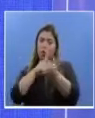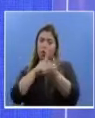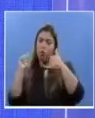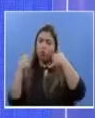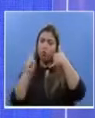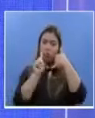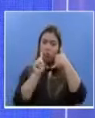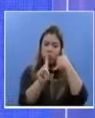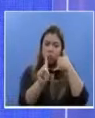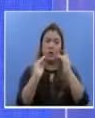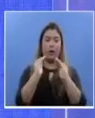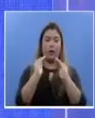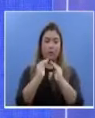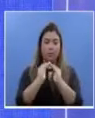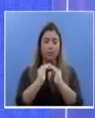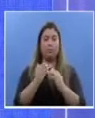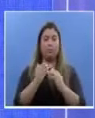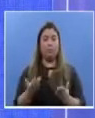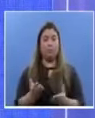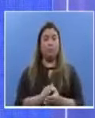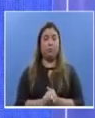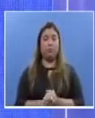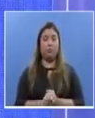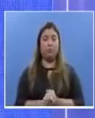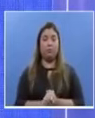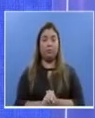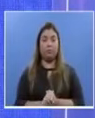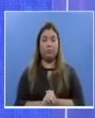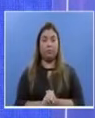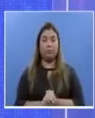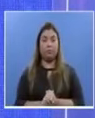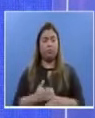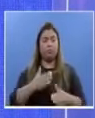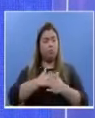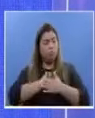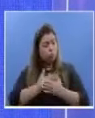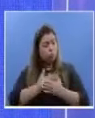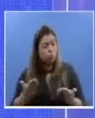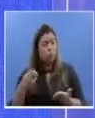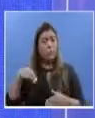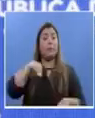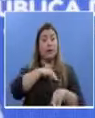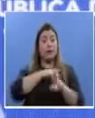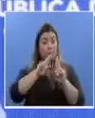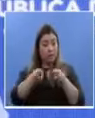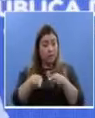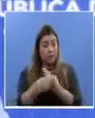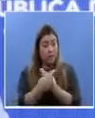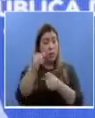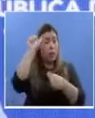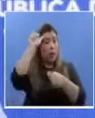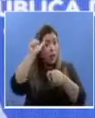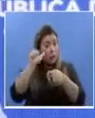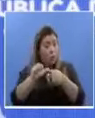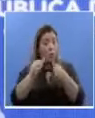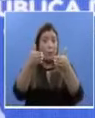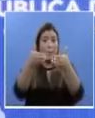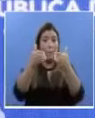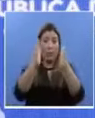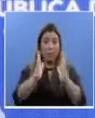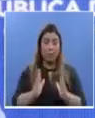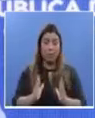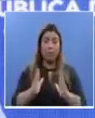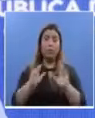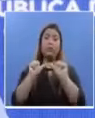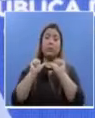o ambulancia. Queremos ponernos a su disposición el Ministerio de a toda la población, seguir